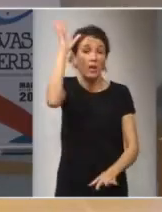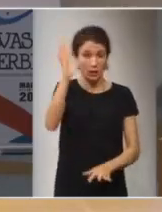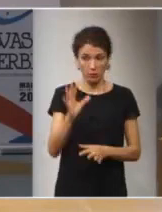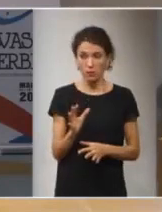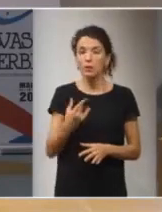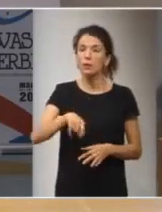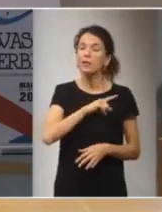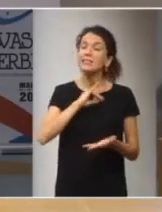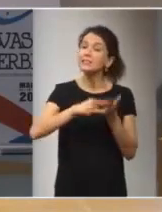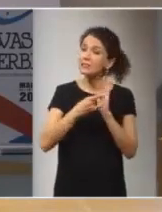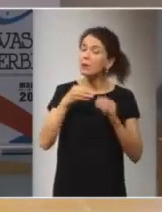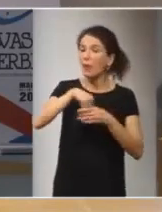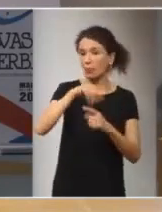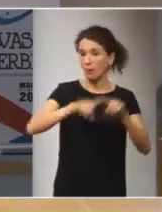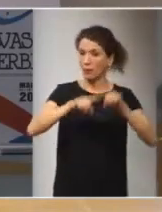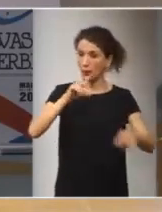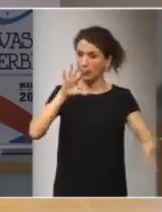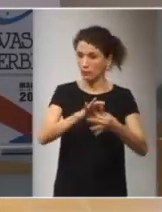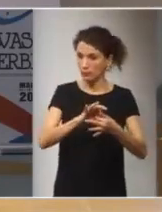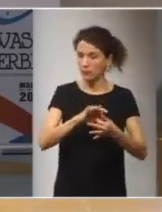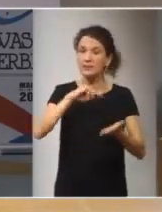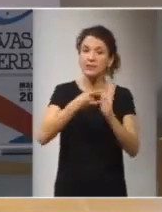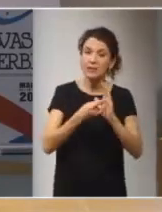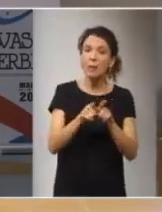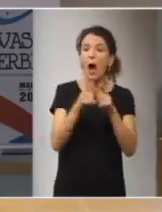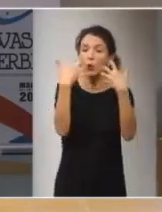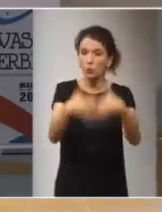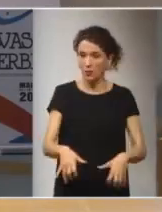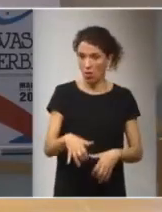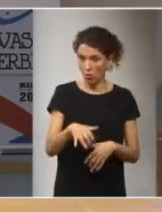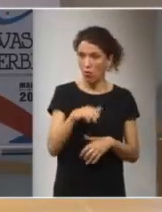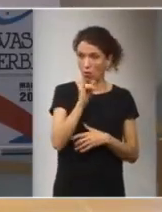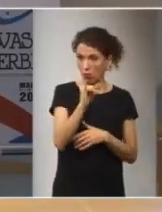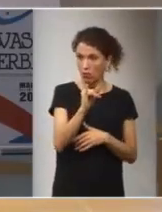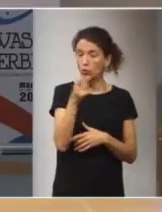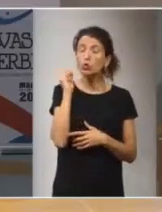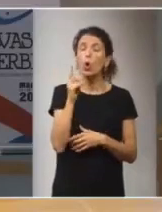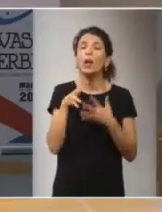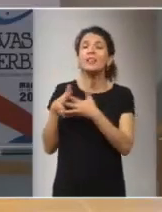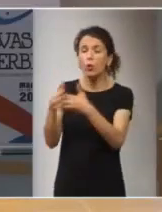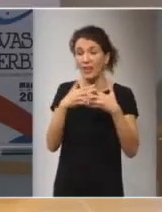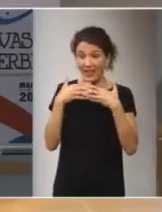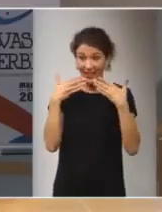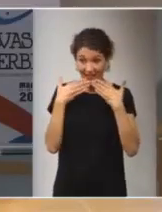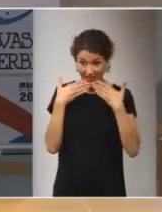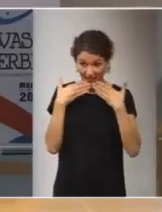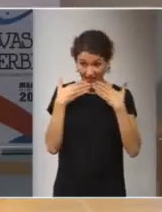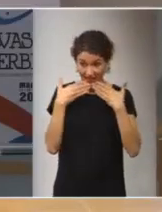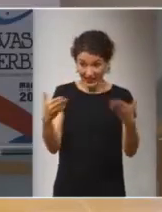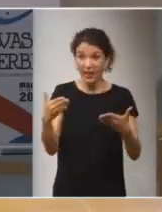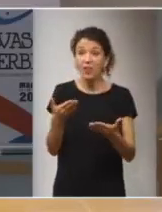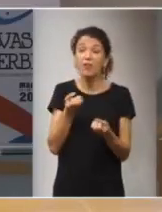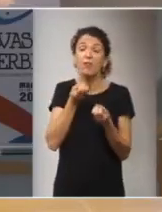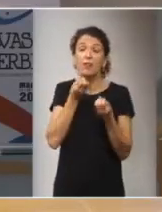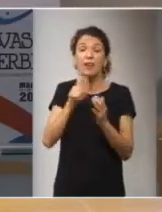estos son sistemas que dependen de sistemas automatizados solamente en Estados Unidos gracias al Freedom of Information